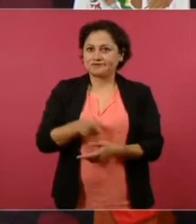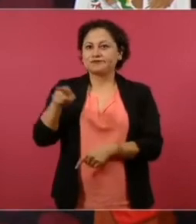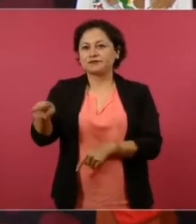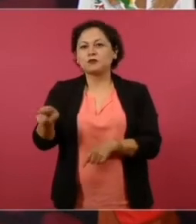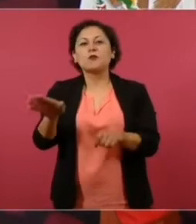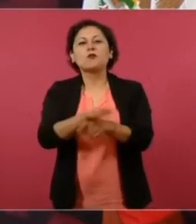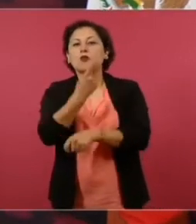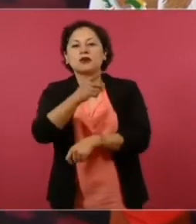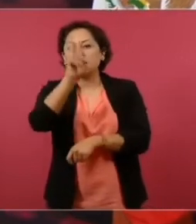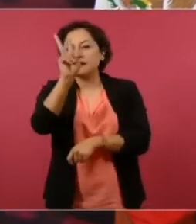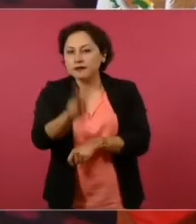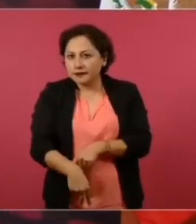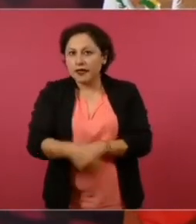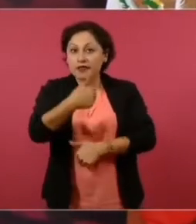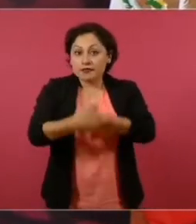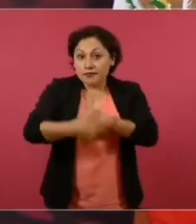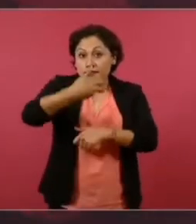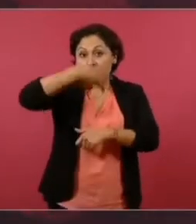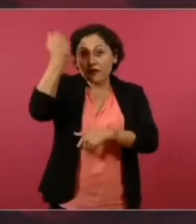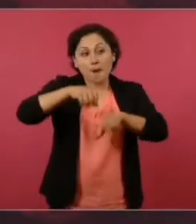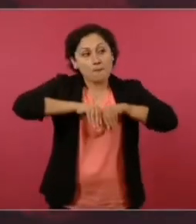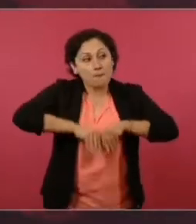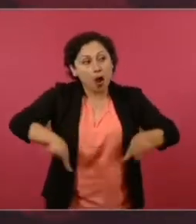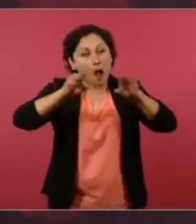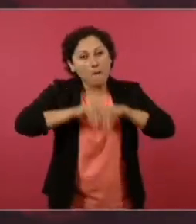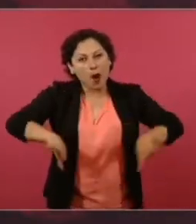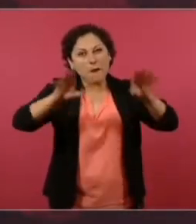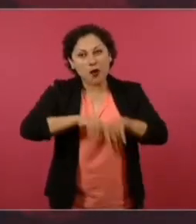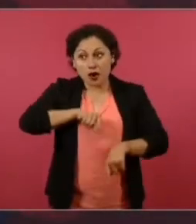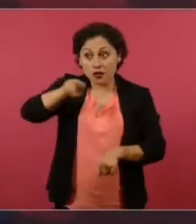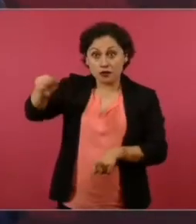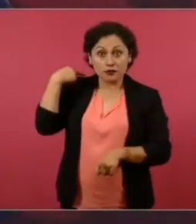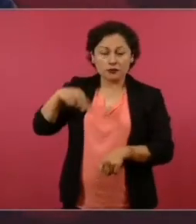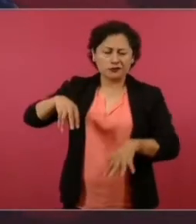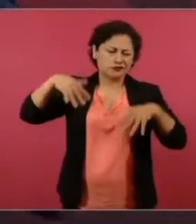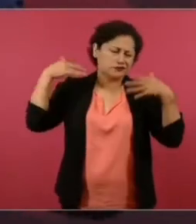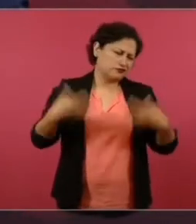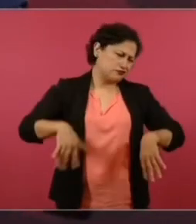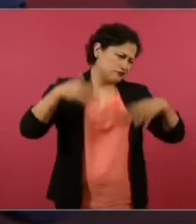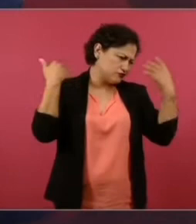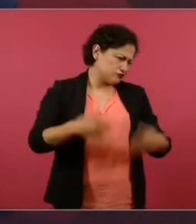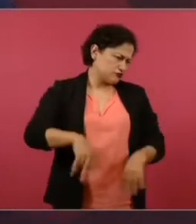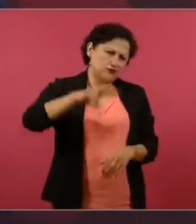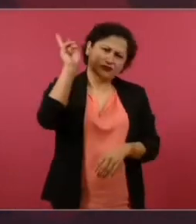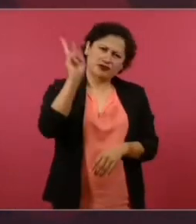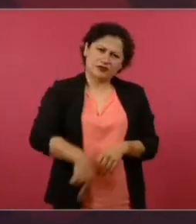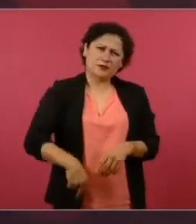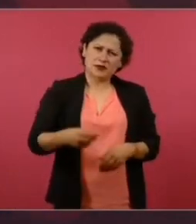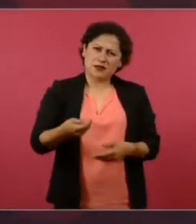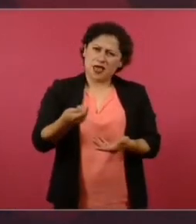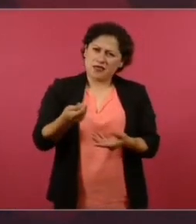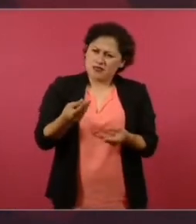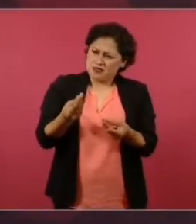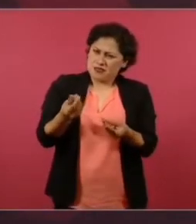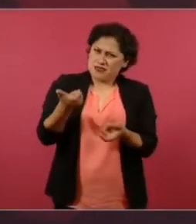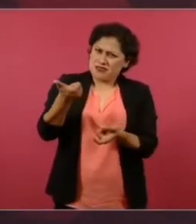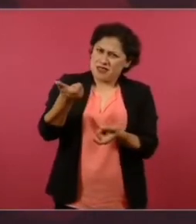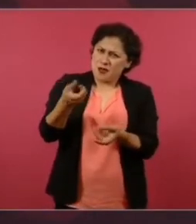una campaña increíble de reparto de dinero